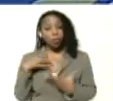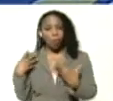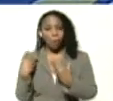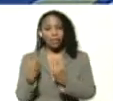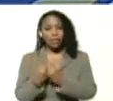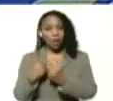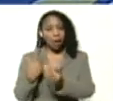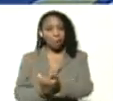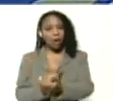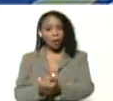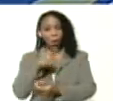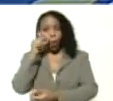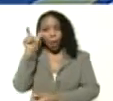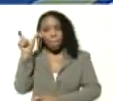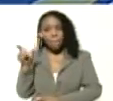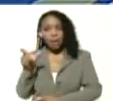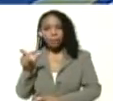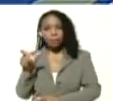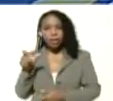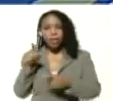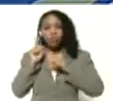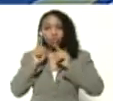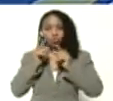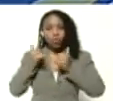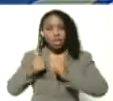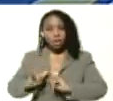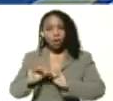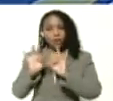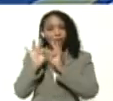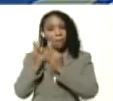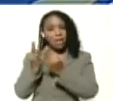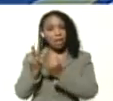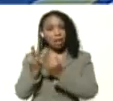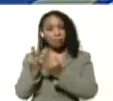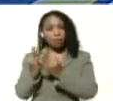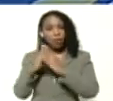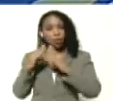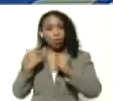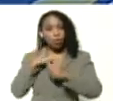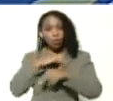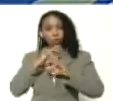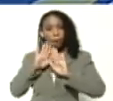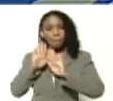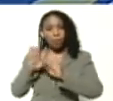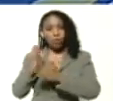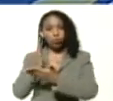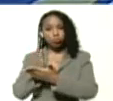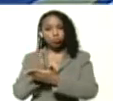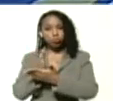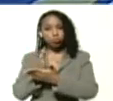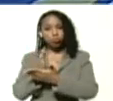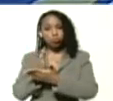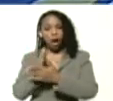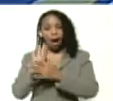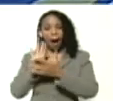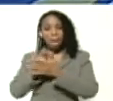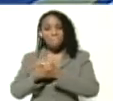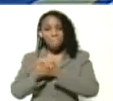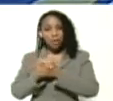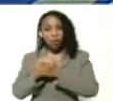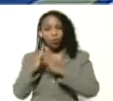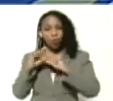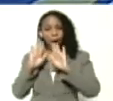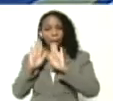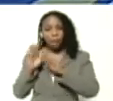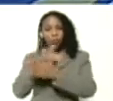y hermano Carlos Lam. A sus hijos, a sus familiares, todo nuestro apoyo siempre. A sus amigos, toda